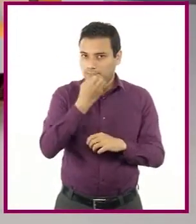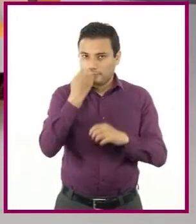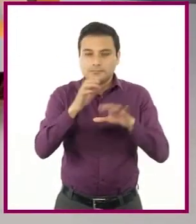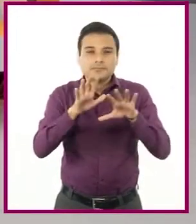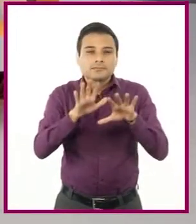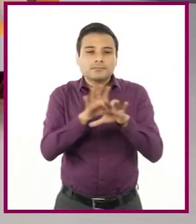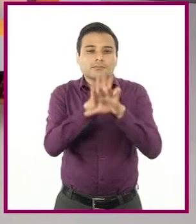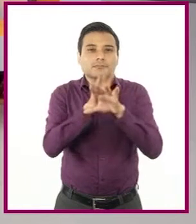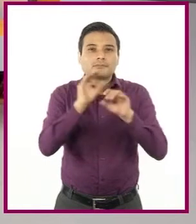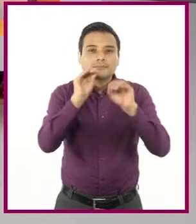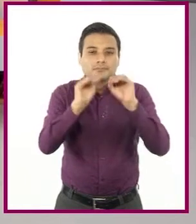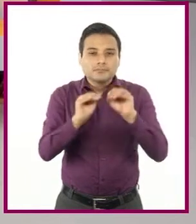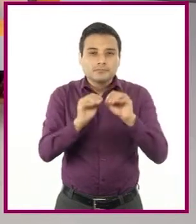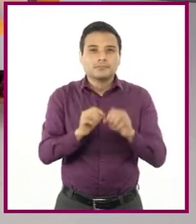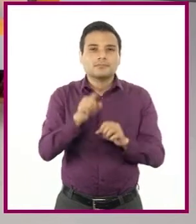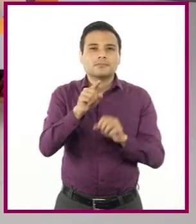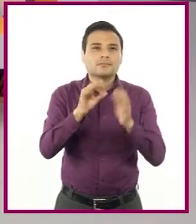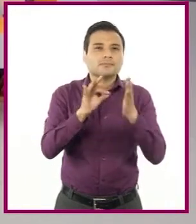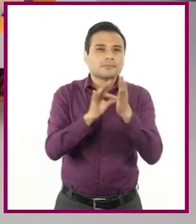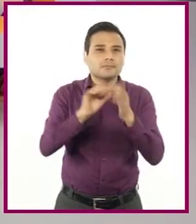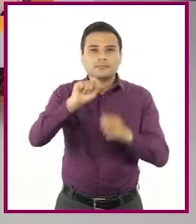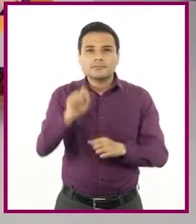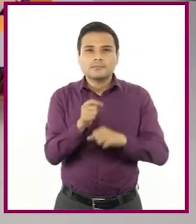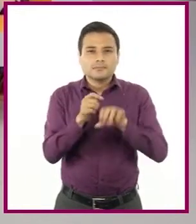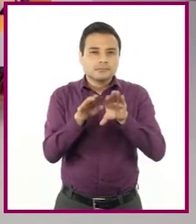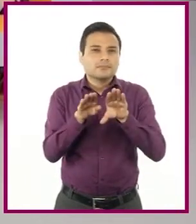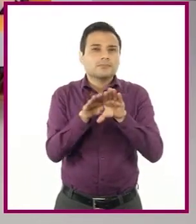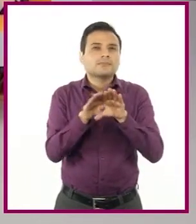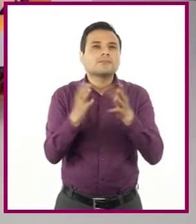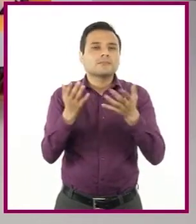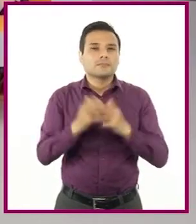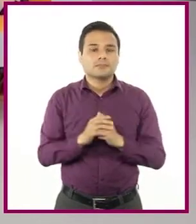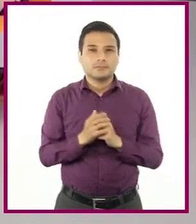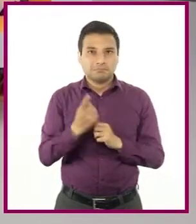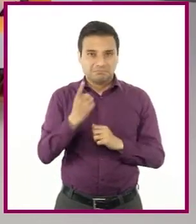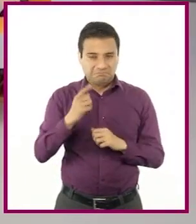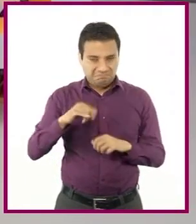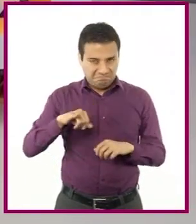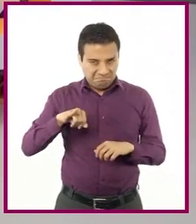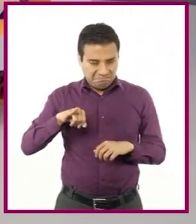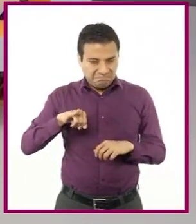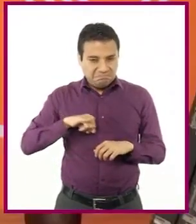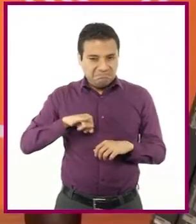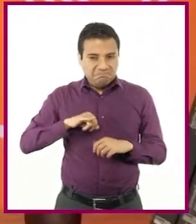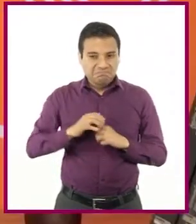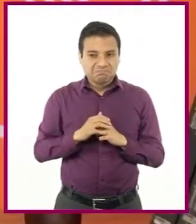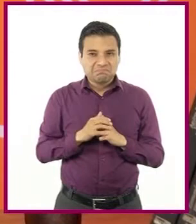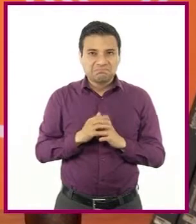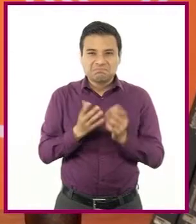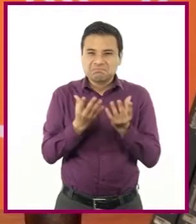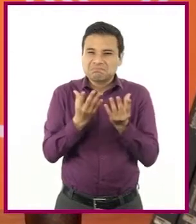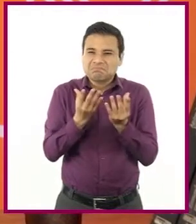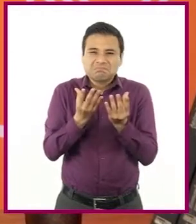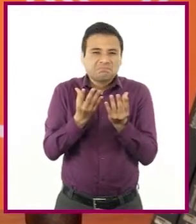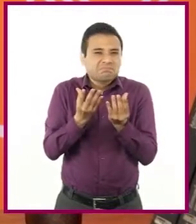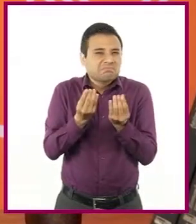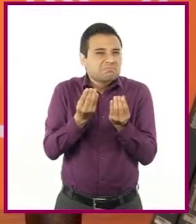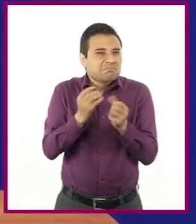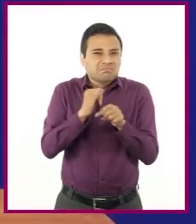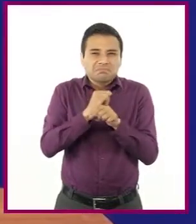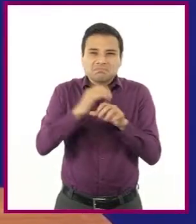¿Cómo utilizarían los signos de puntuación en su versión? Profesora, me llama la atención la cantidad de información que contienen los